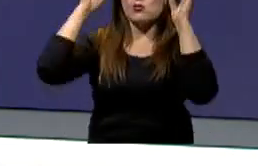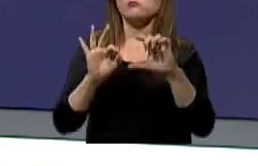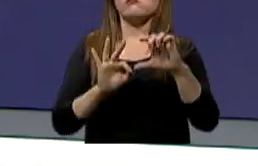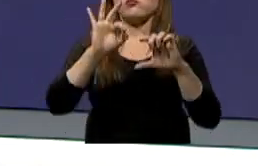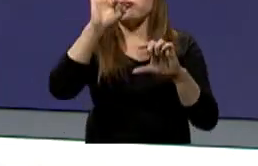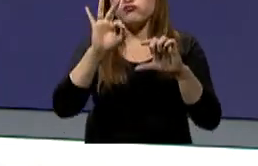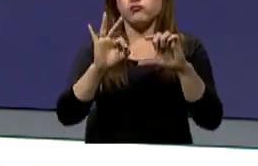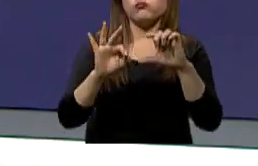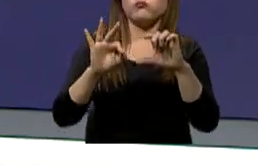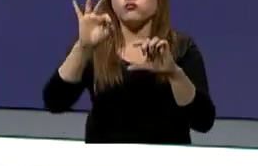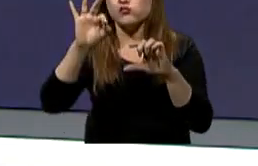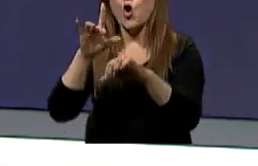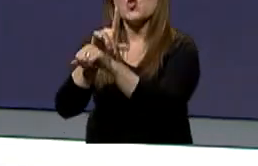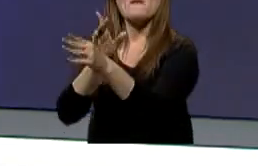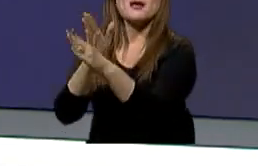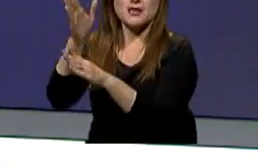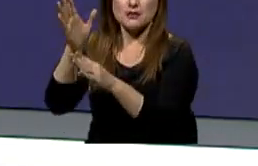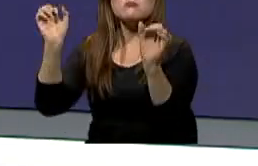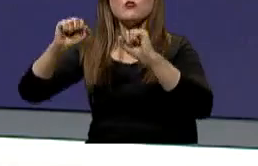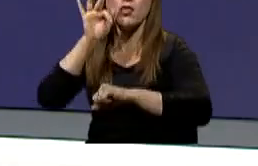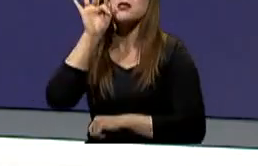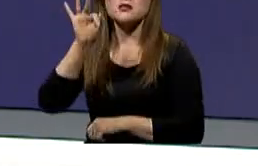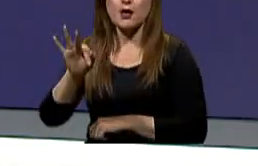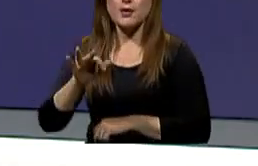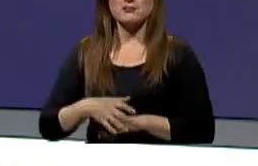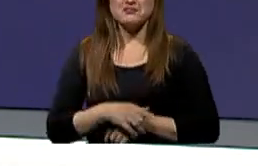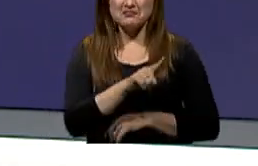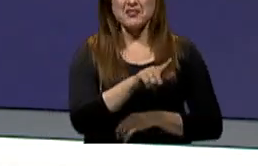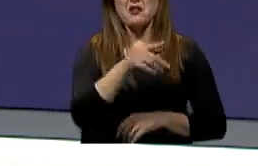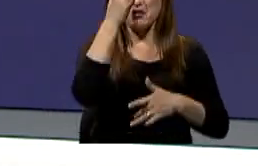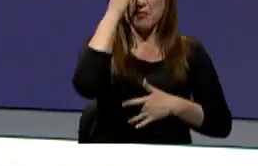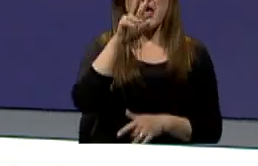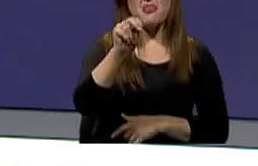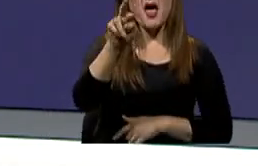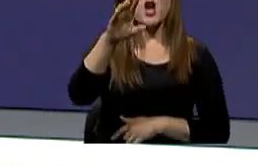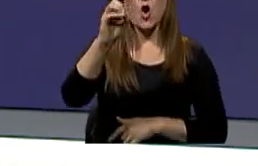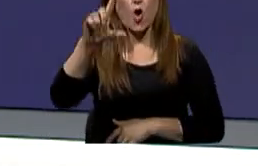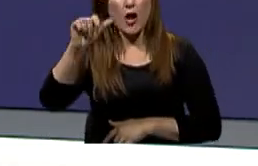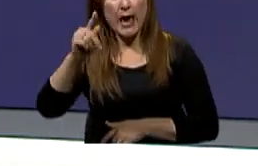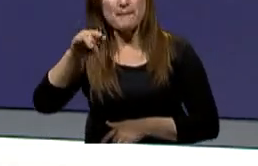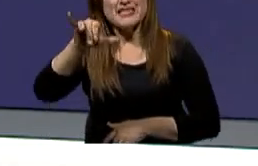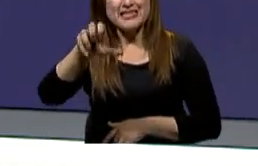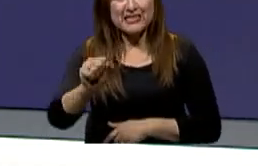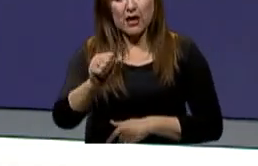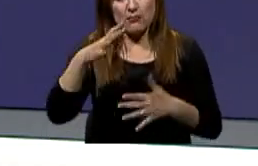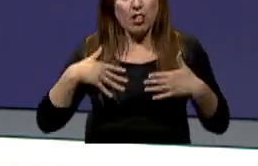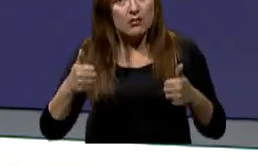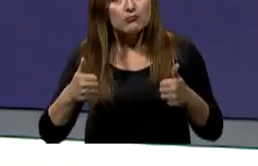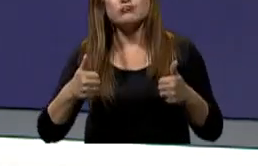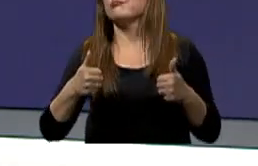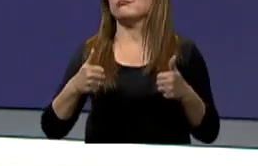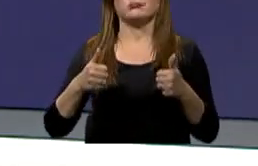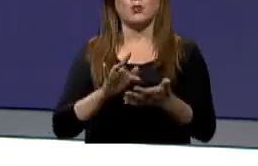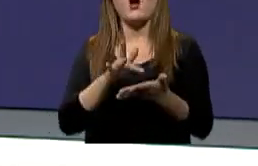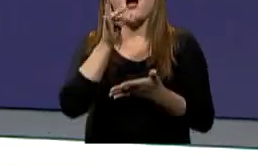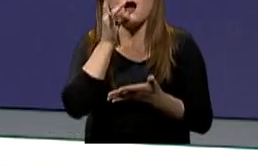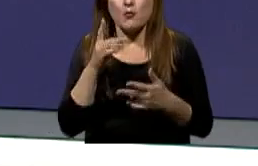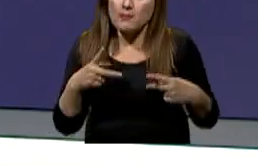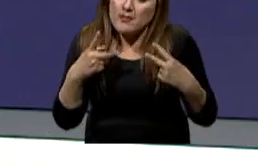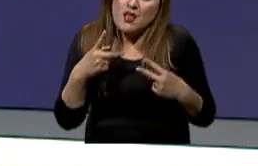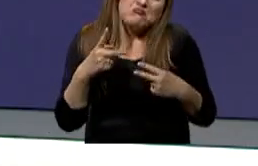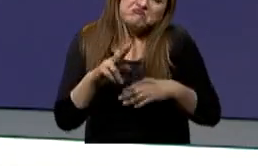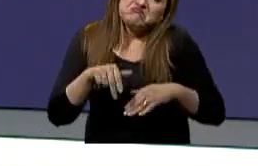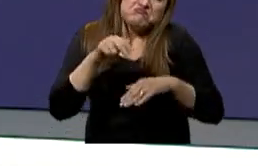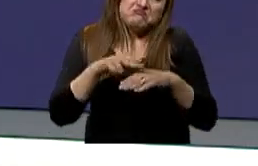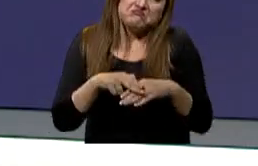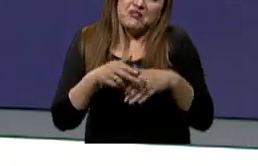sueño y lo hacen los especialistas. No existe cura para la narcolepsia, pero hay medicamentos que pueden ayudarnos a retomar nuestro estilo de vida,